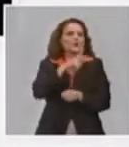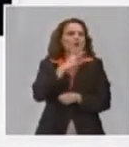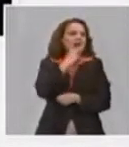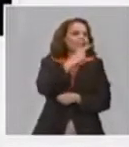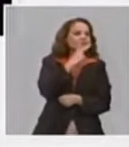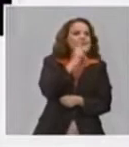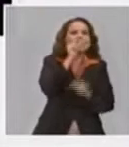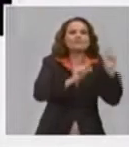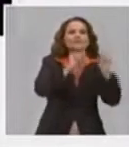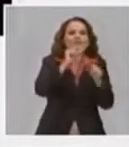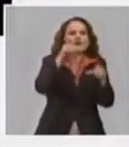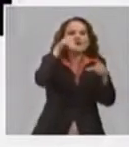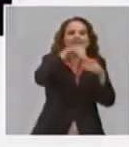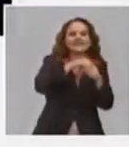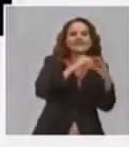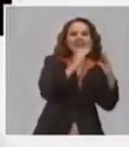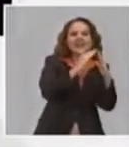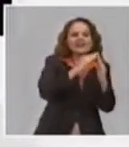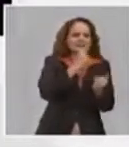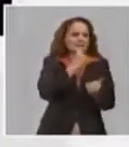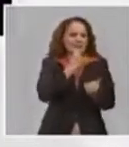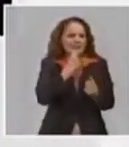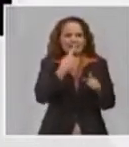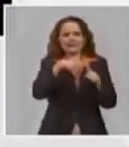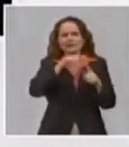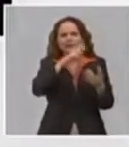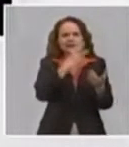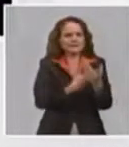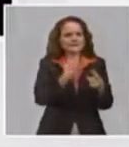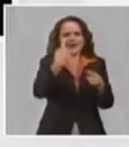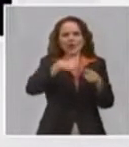vulnerables y a llevarles todos los servicios que en este momento